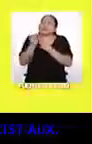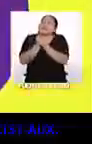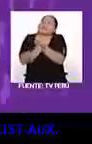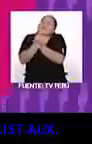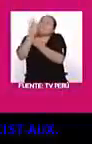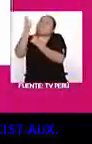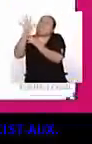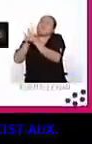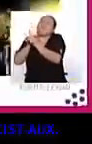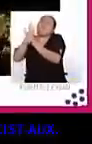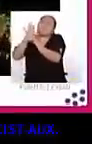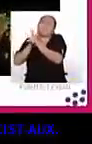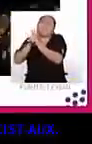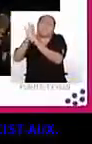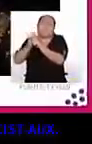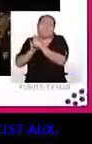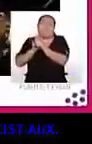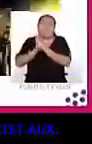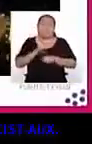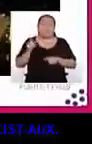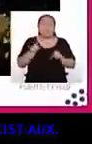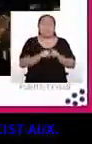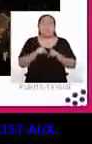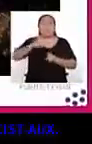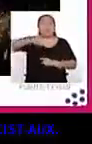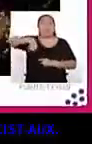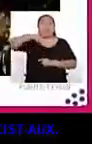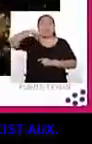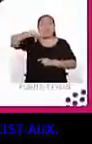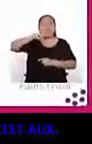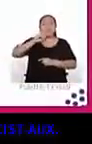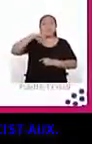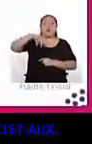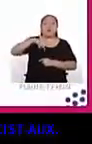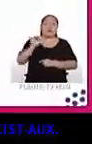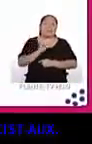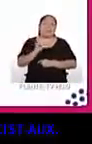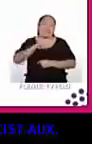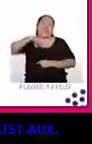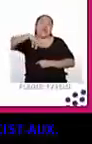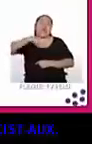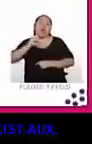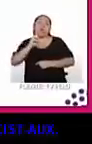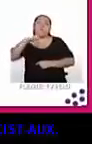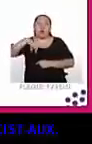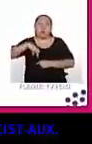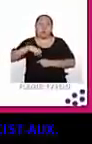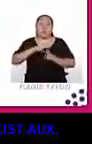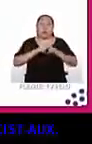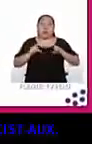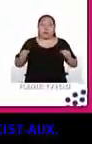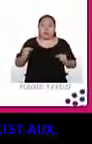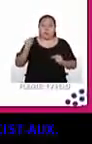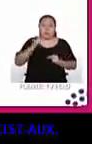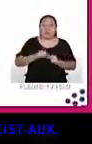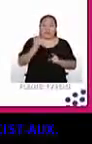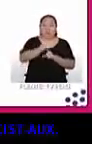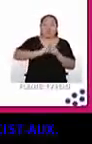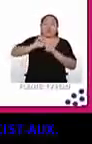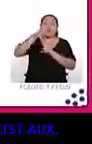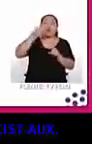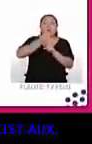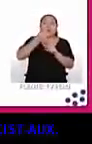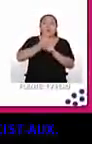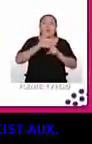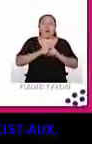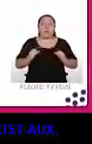aman. Por otro lado, el J-pop es el pop japonés. Es un género musical dentro de la cultura popular que surge en